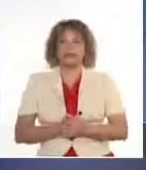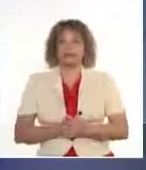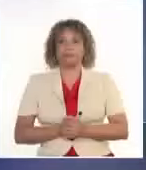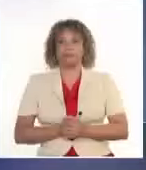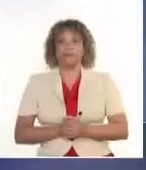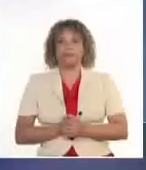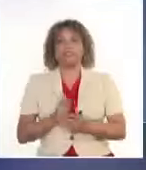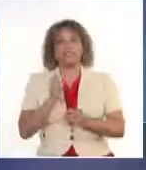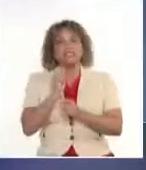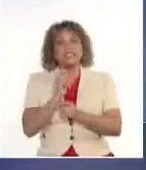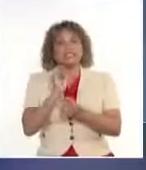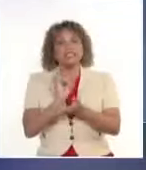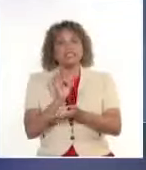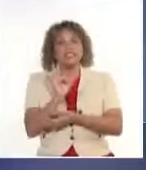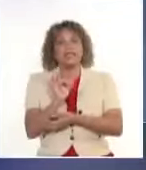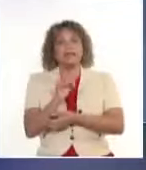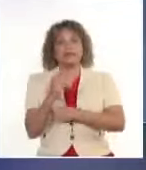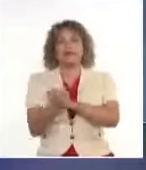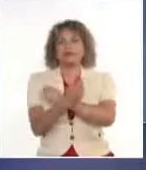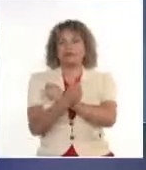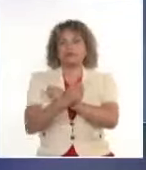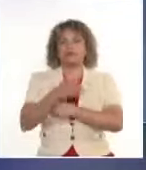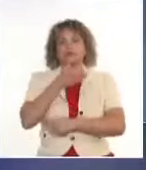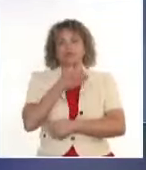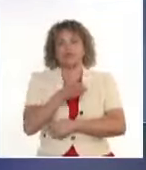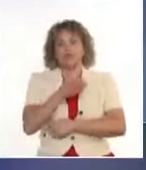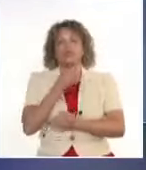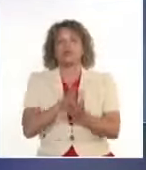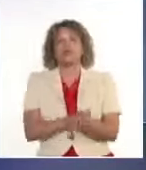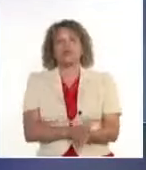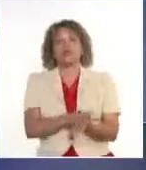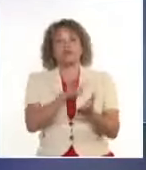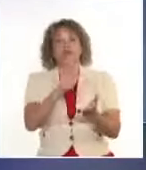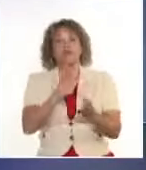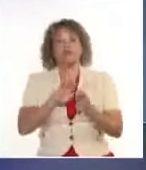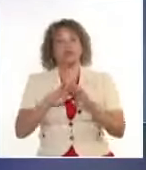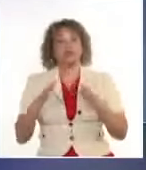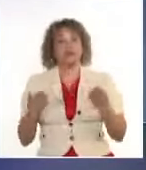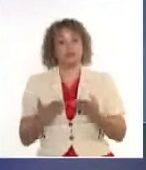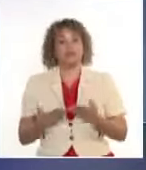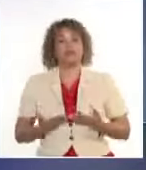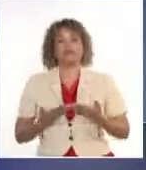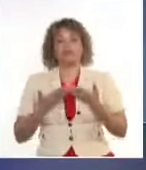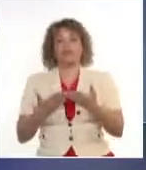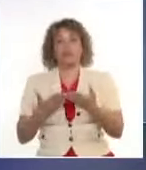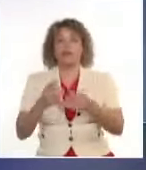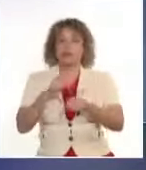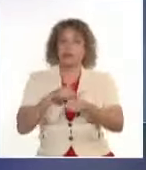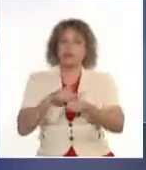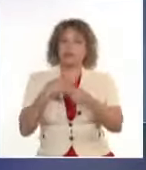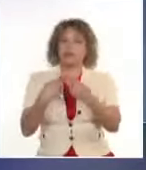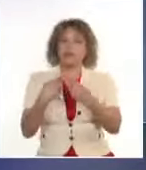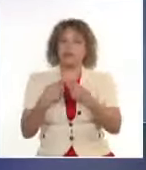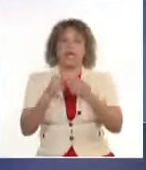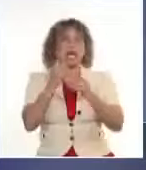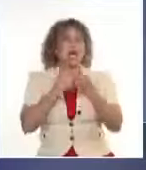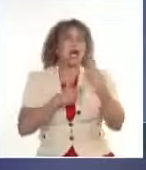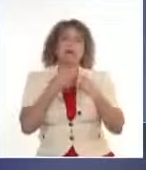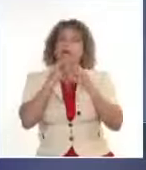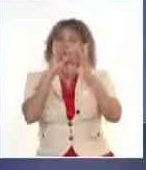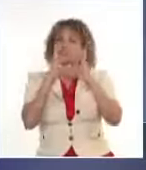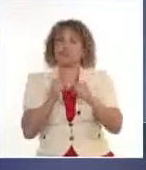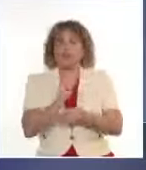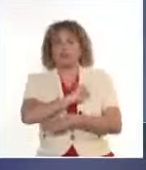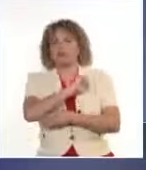del comandante en jefe Fidel Castro Ruz y el compromiso de darlo todo en cada salida, aunque no siempre los resultados dejaran los